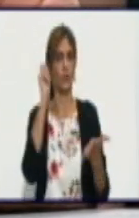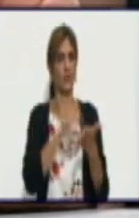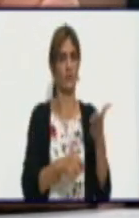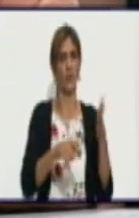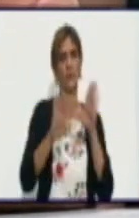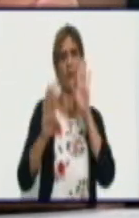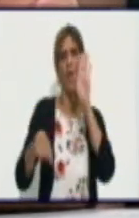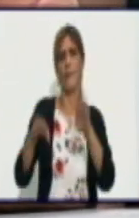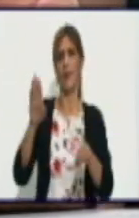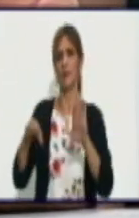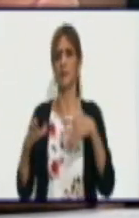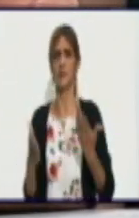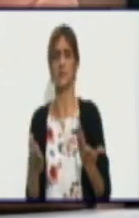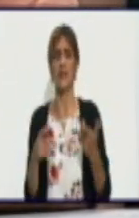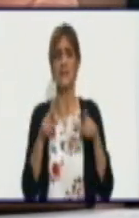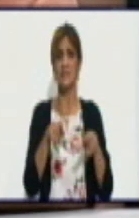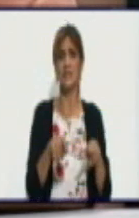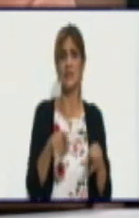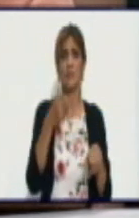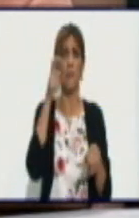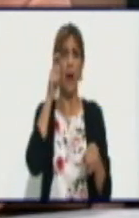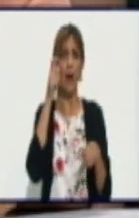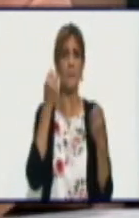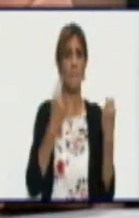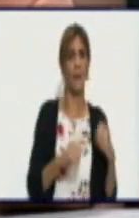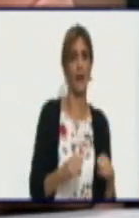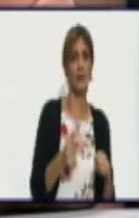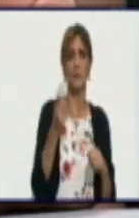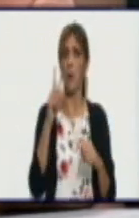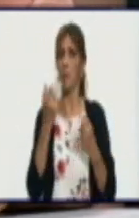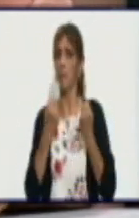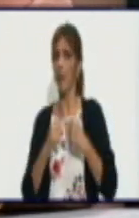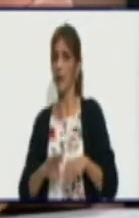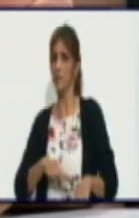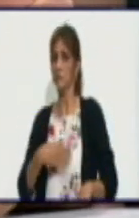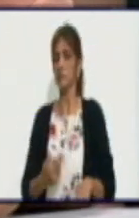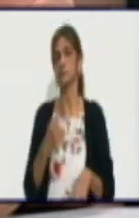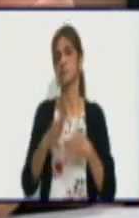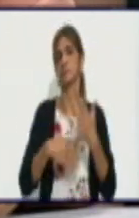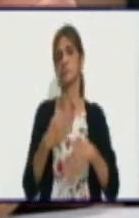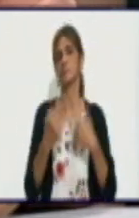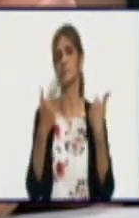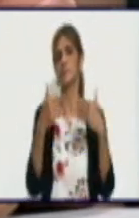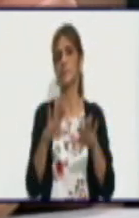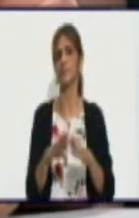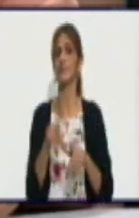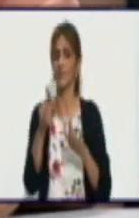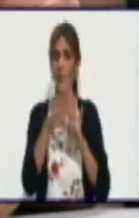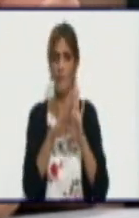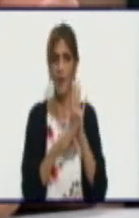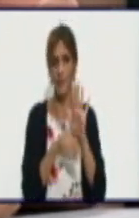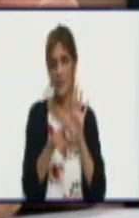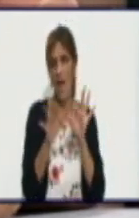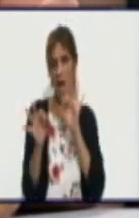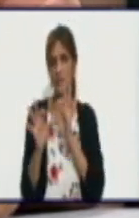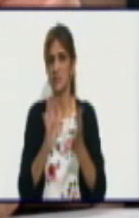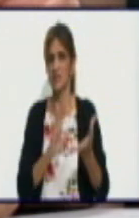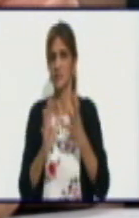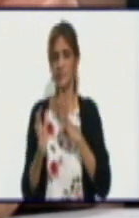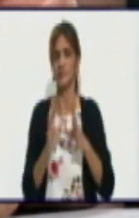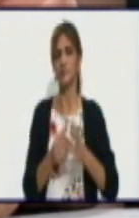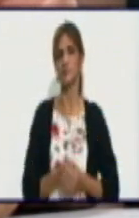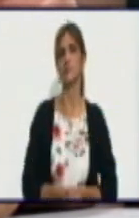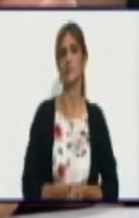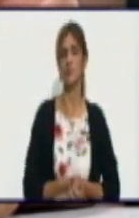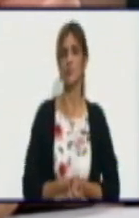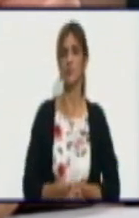vaca pare o no pare, es un problema del productor y tiene que resolverlo. A eso va la medida. El precio de compra